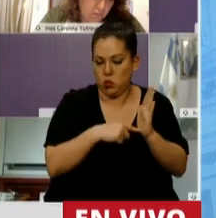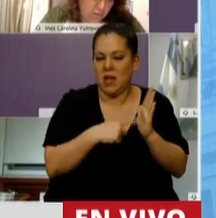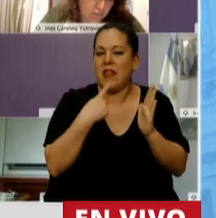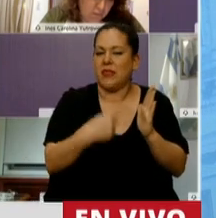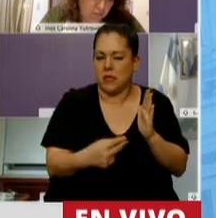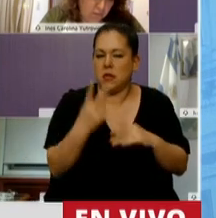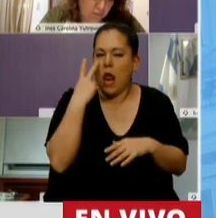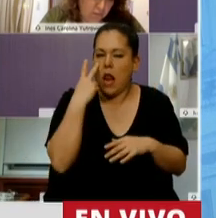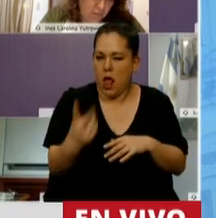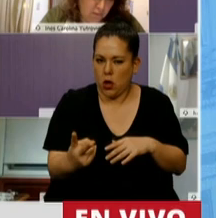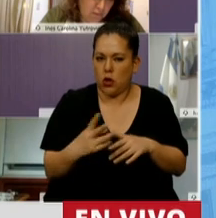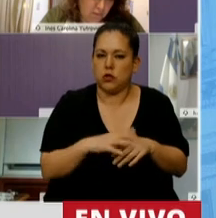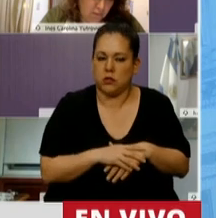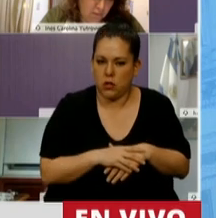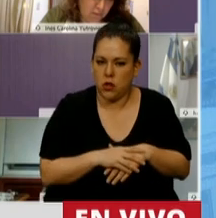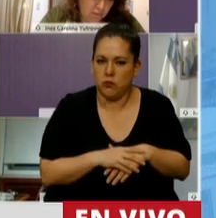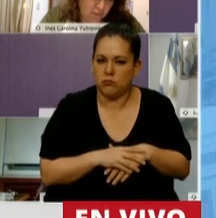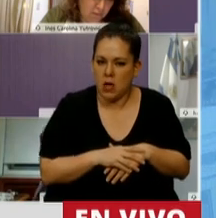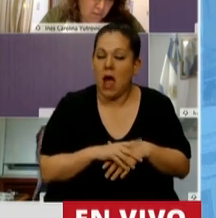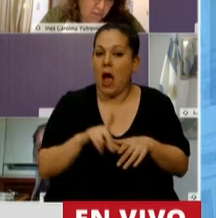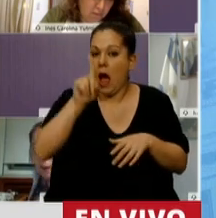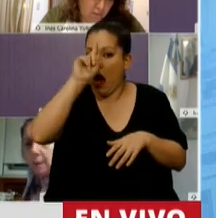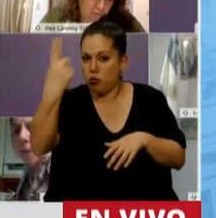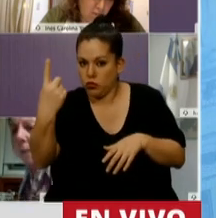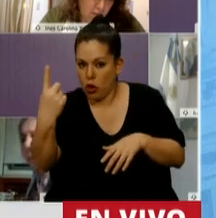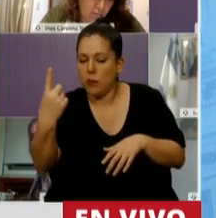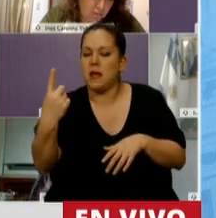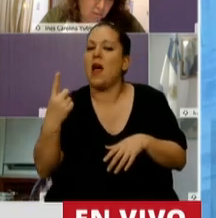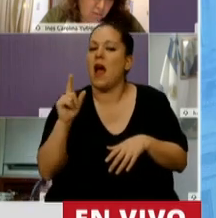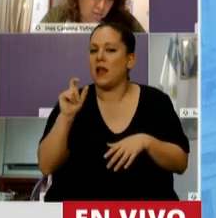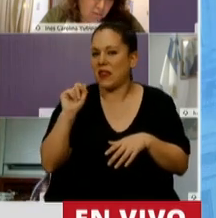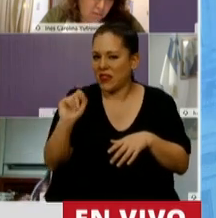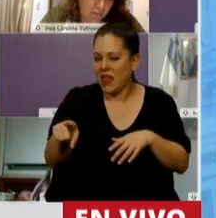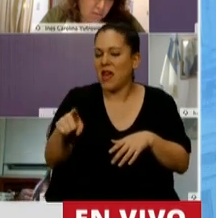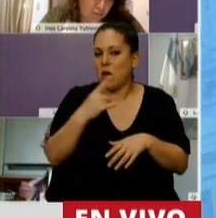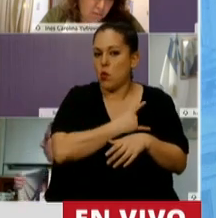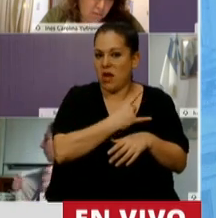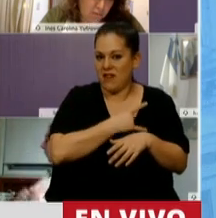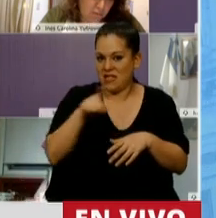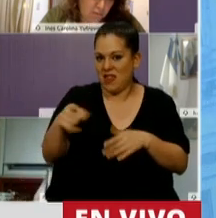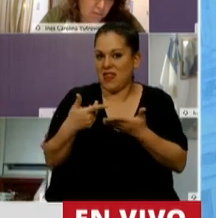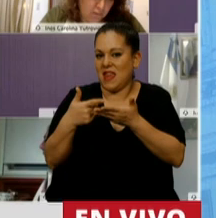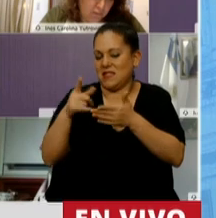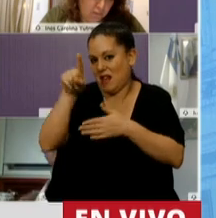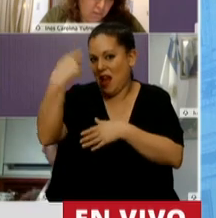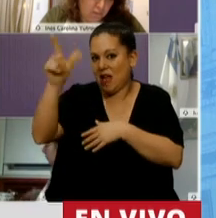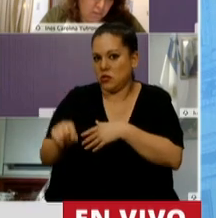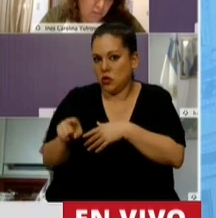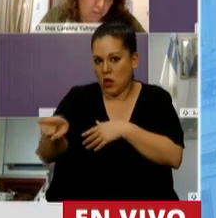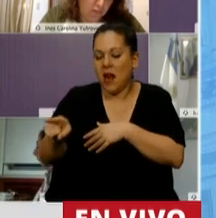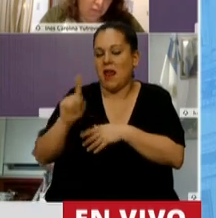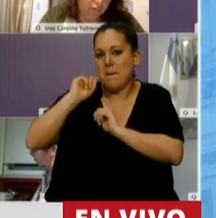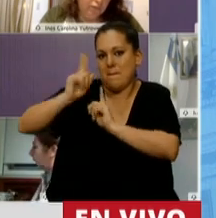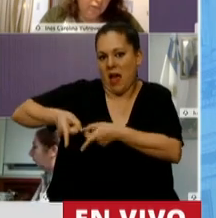reconocido la autonomía y la autarquía a las universidades nacionales y le ha